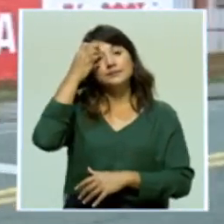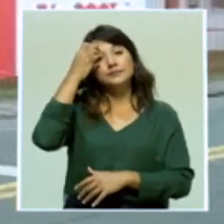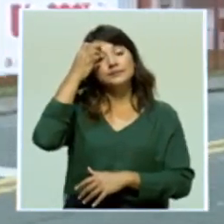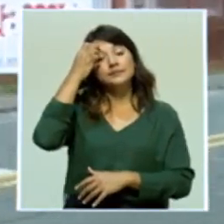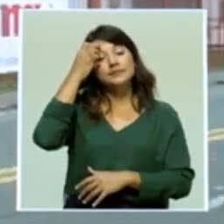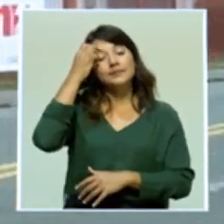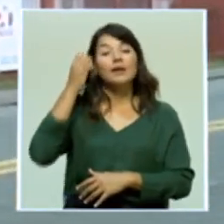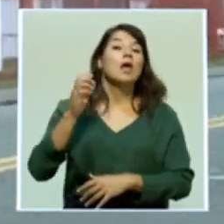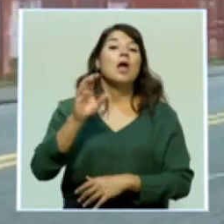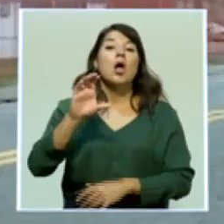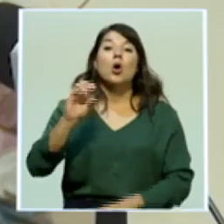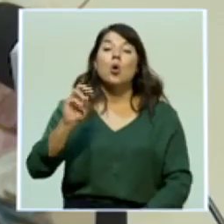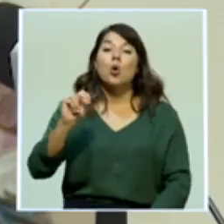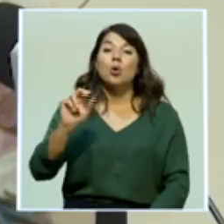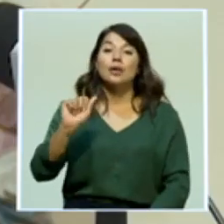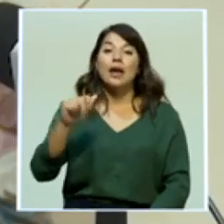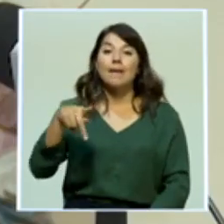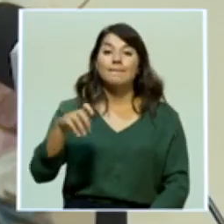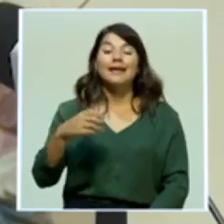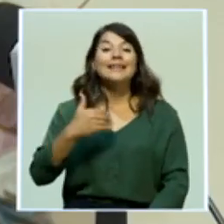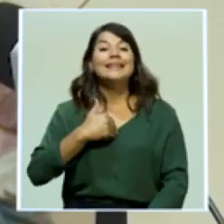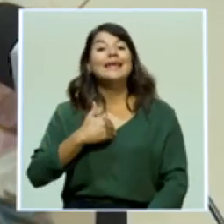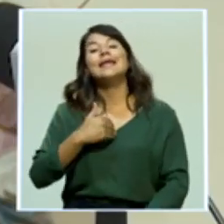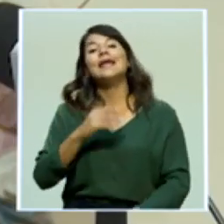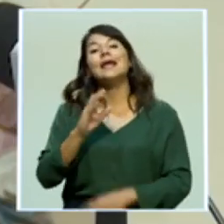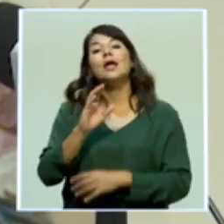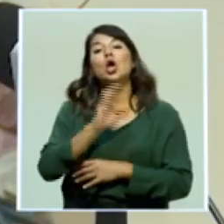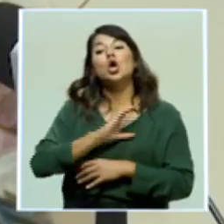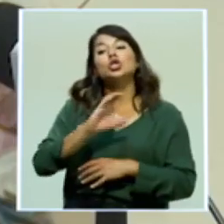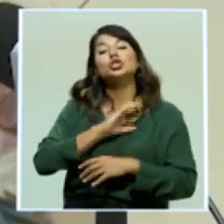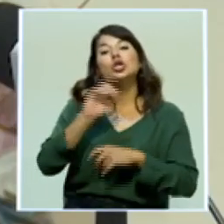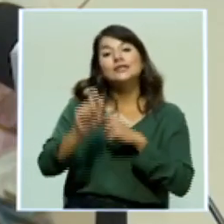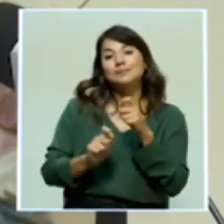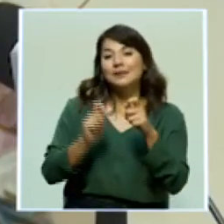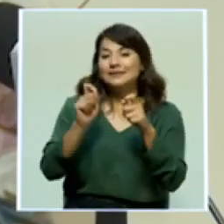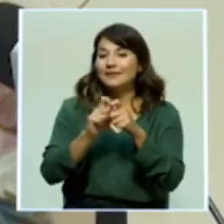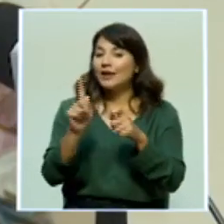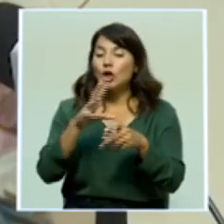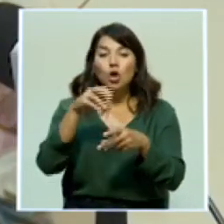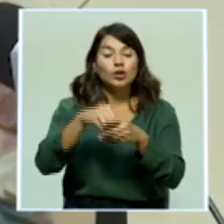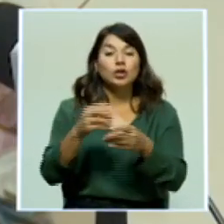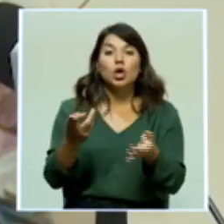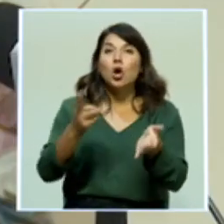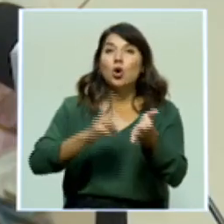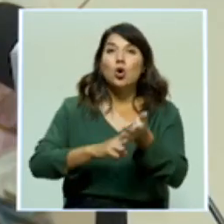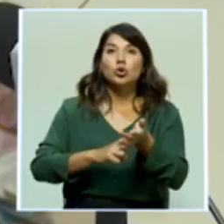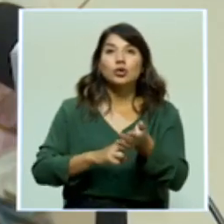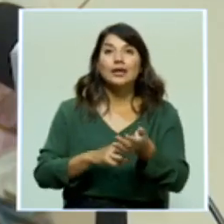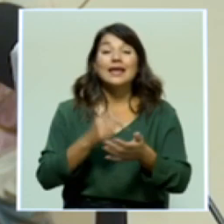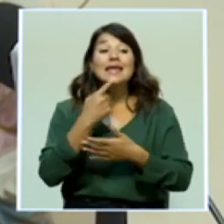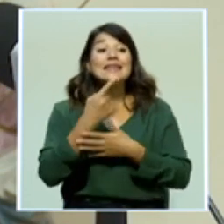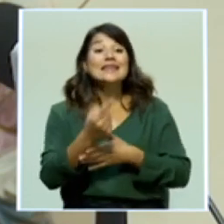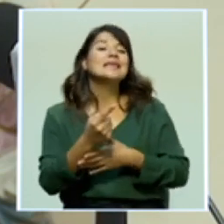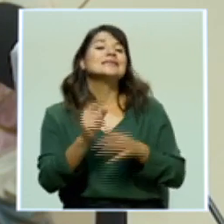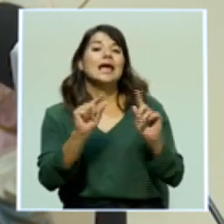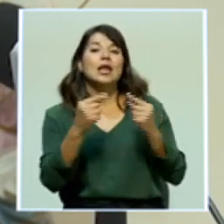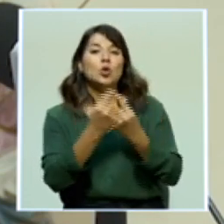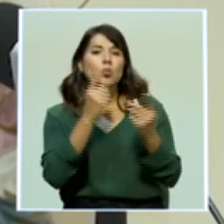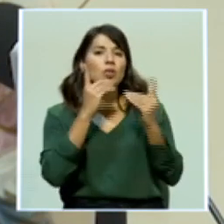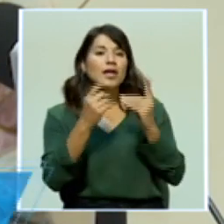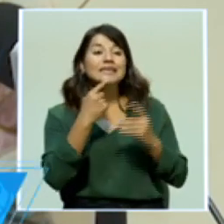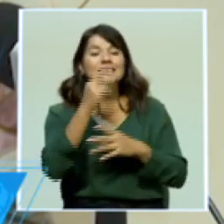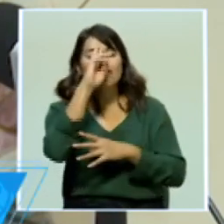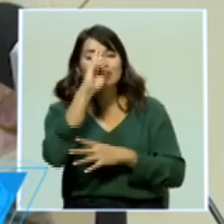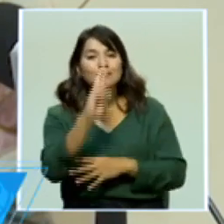exclusivas en CONAPE, que no están adscritas al contrato. Dice el acuerdo tomado por la mesa de diálogo que se van a respetar todas las condiciones